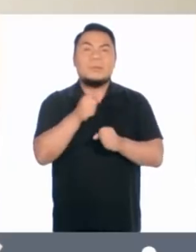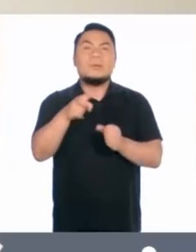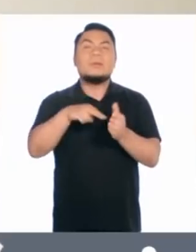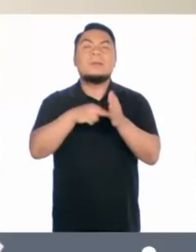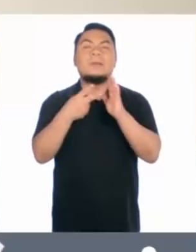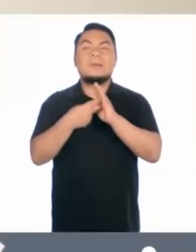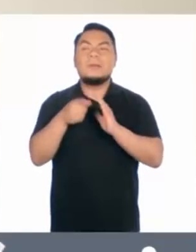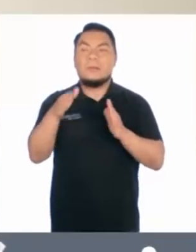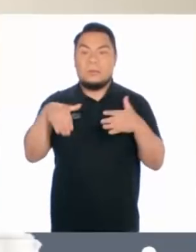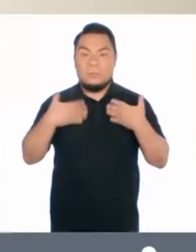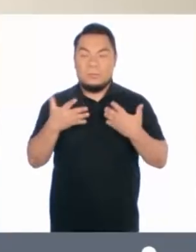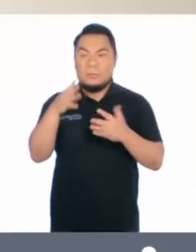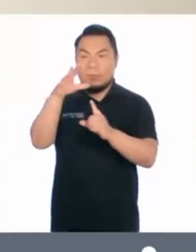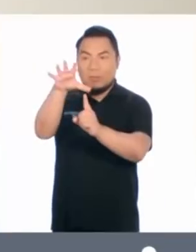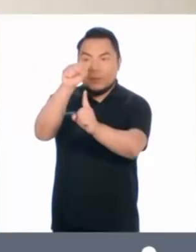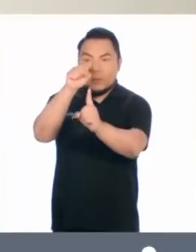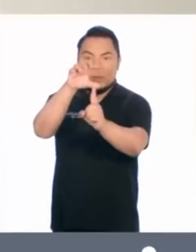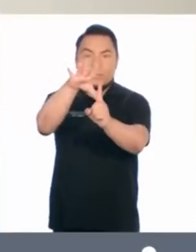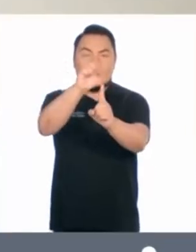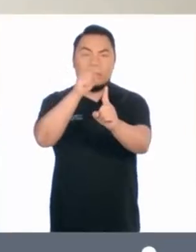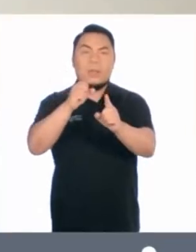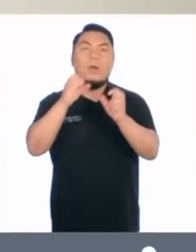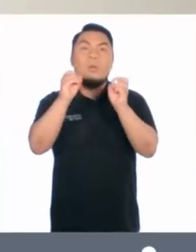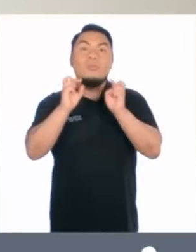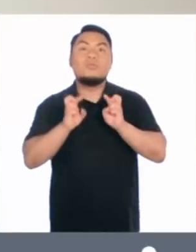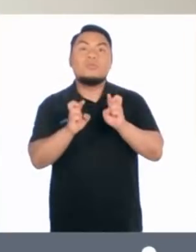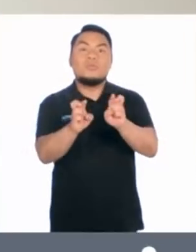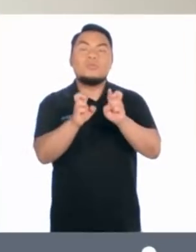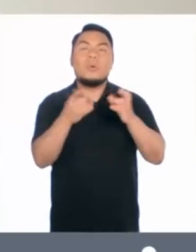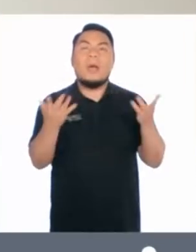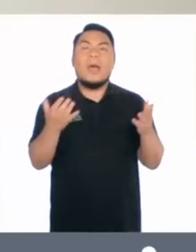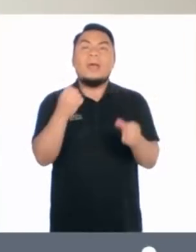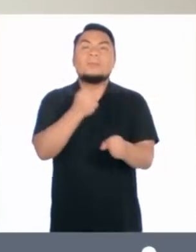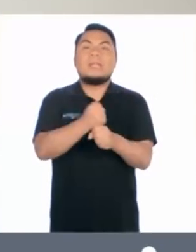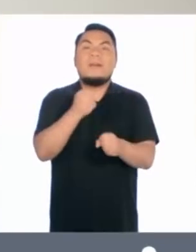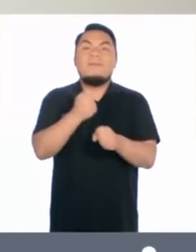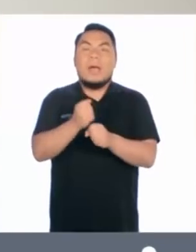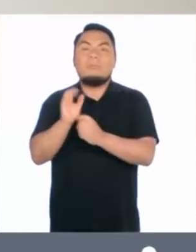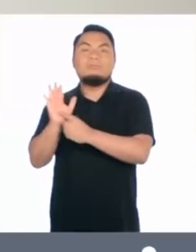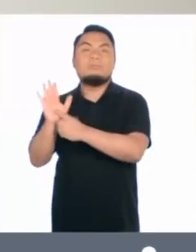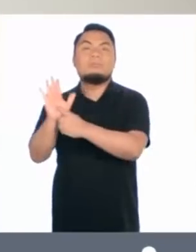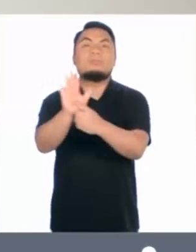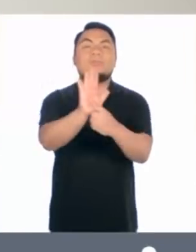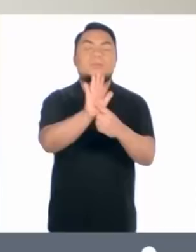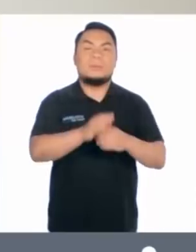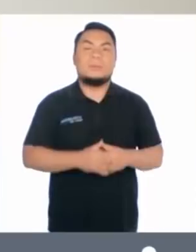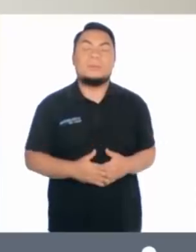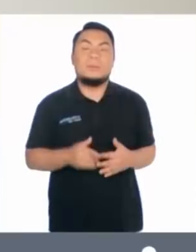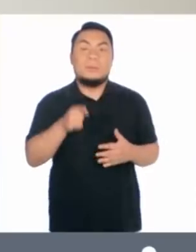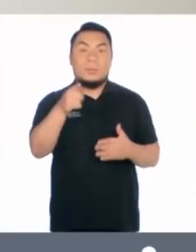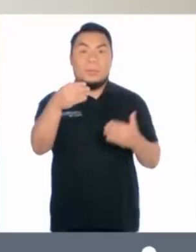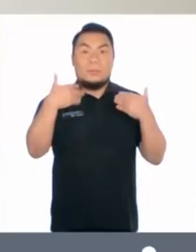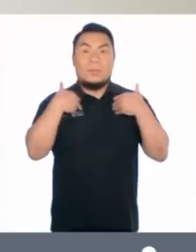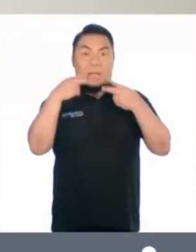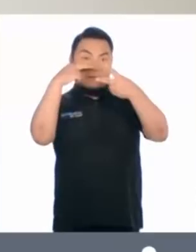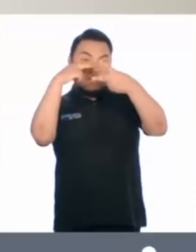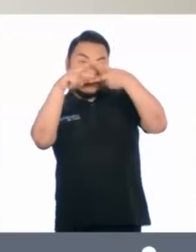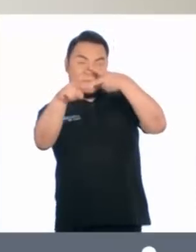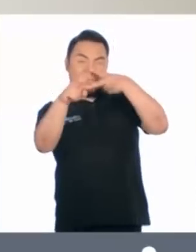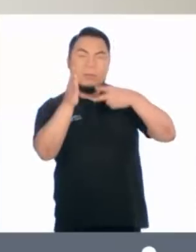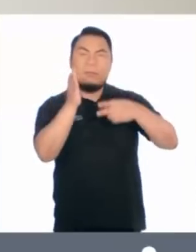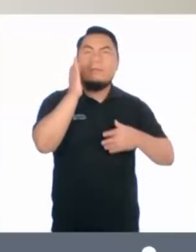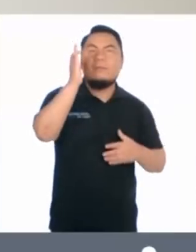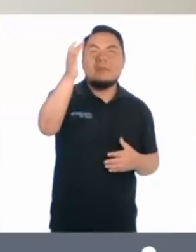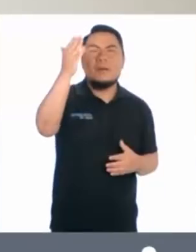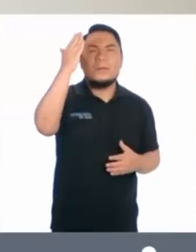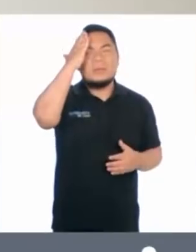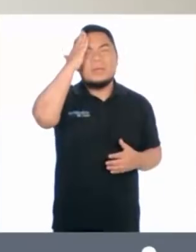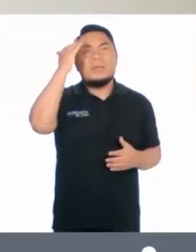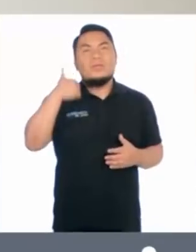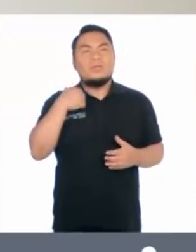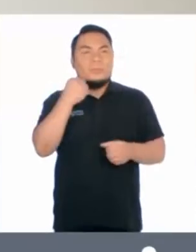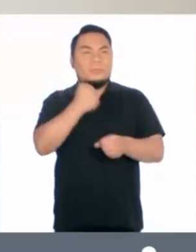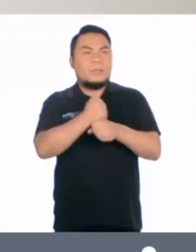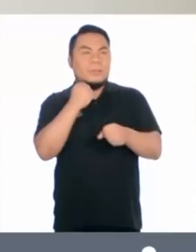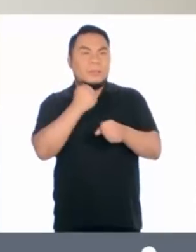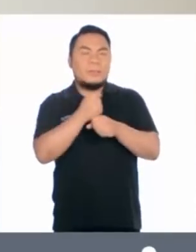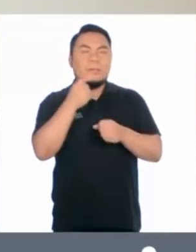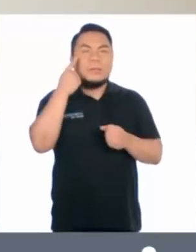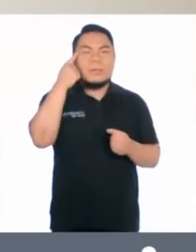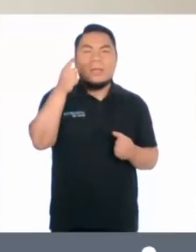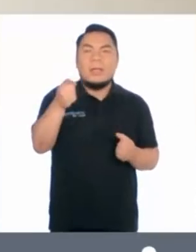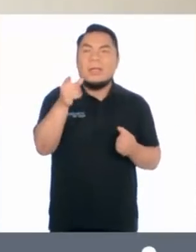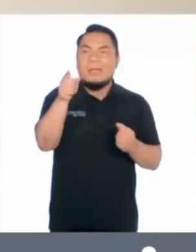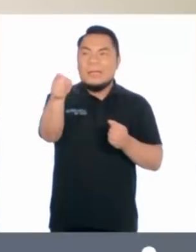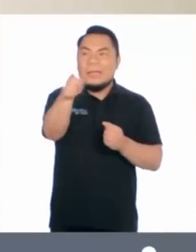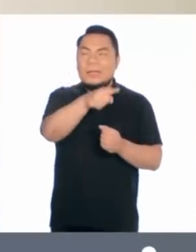capacidad de poder identificar oportunidades en el mercado. Tienes una visión de hacia